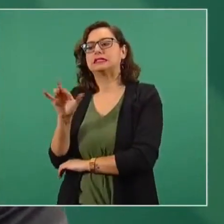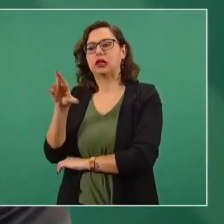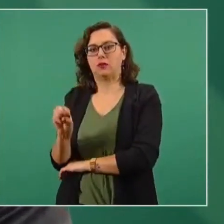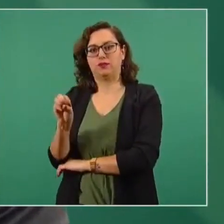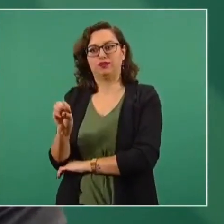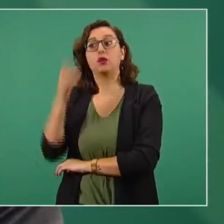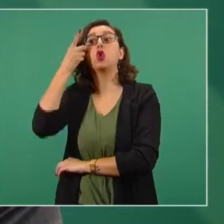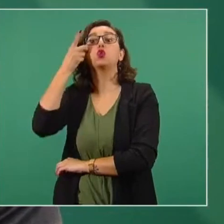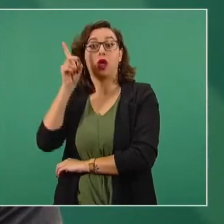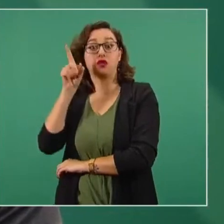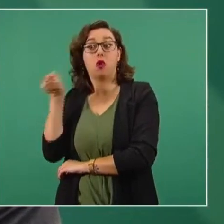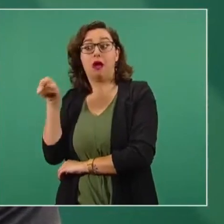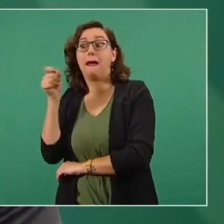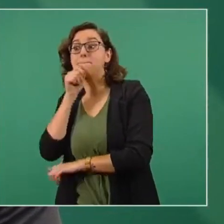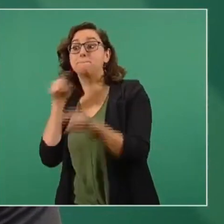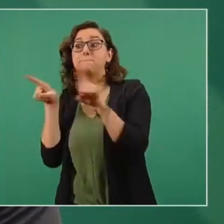de un reclusorio